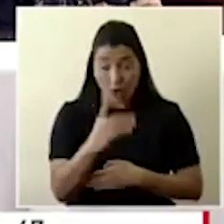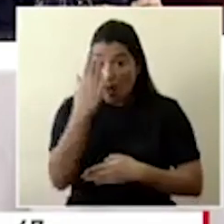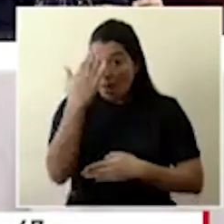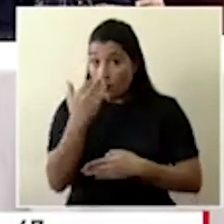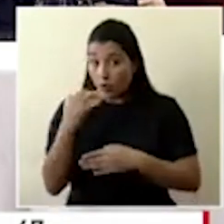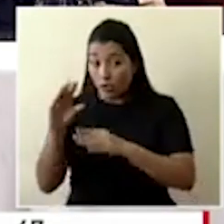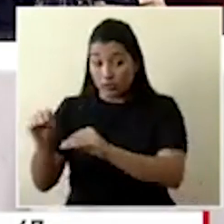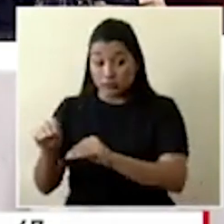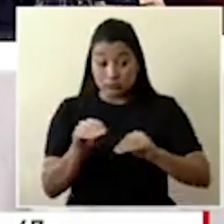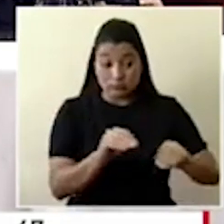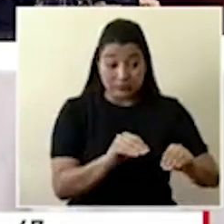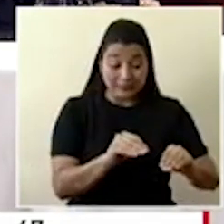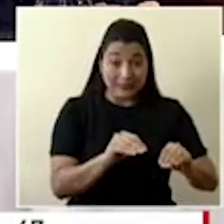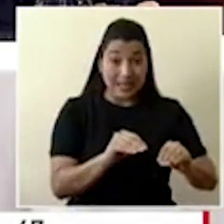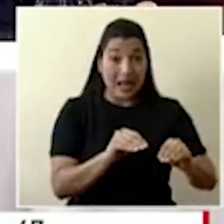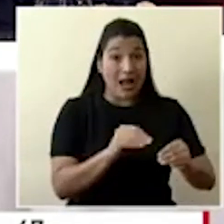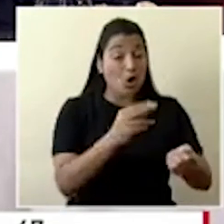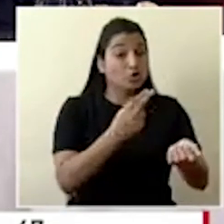su atención en el geriátrico?